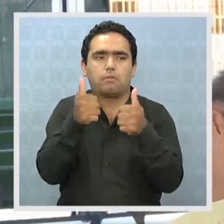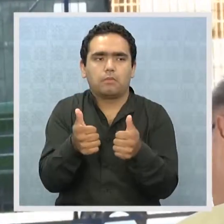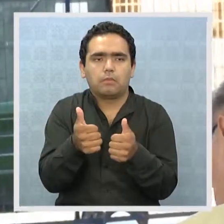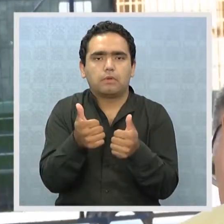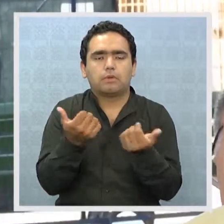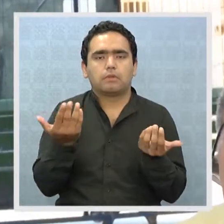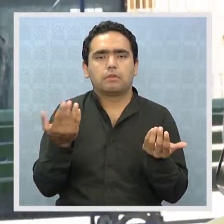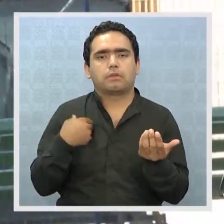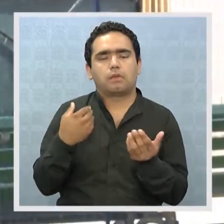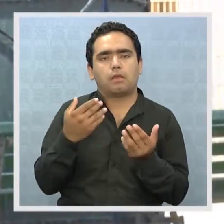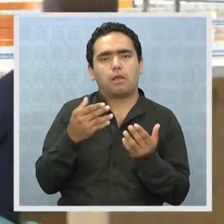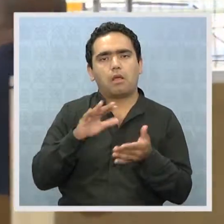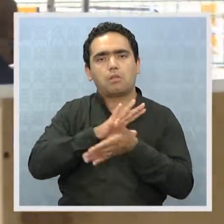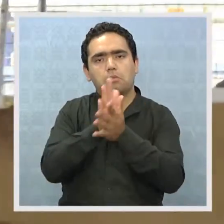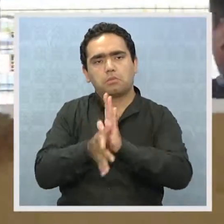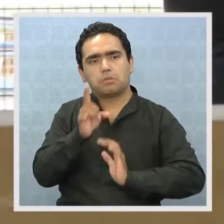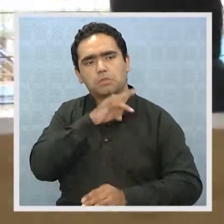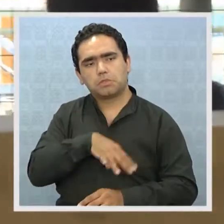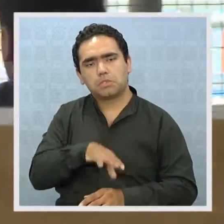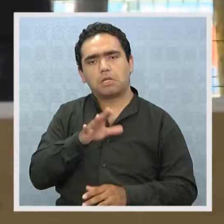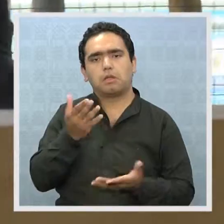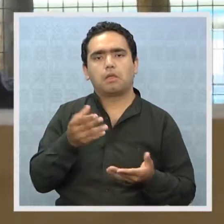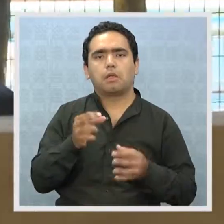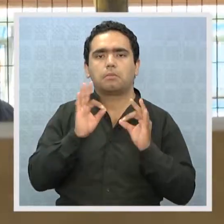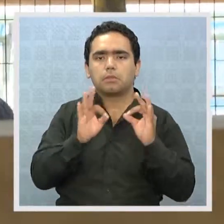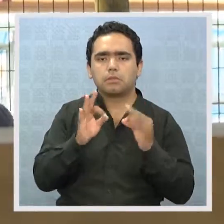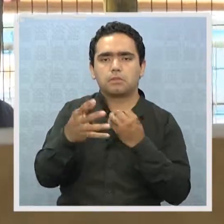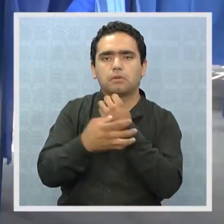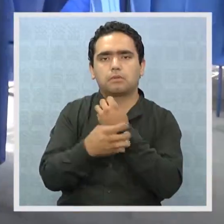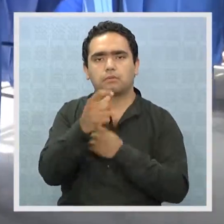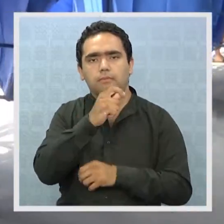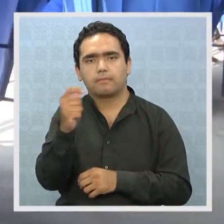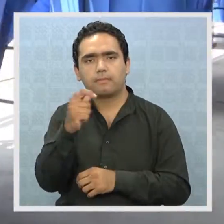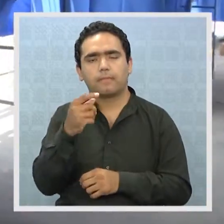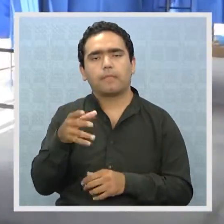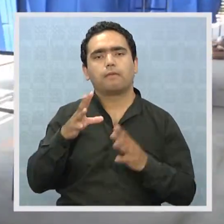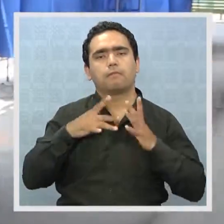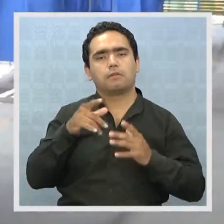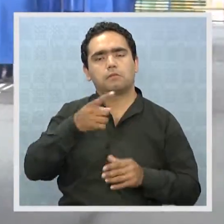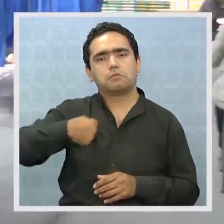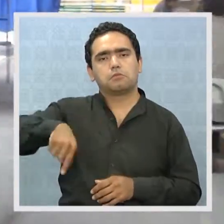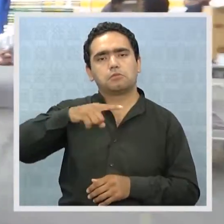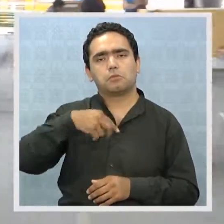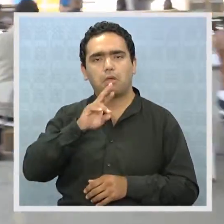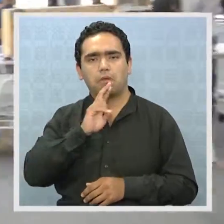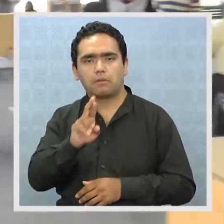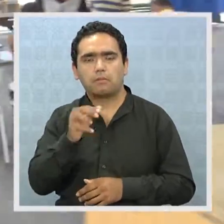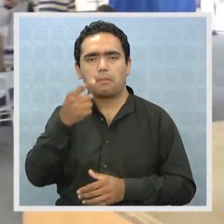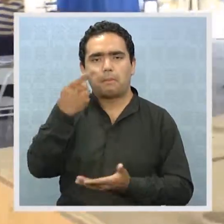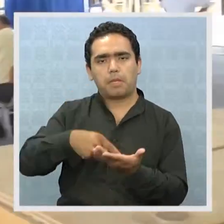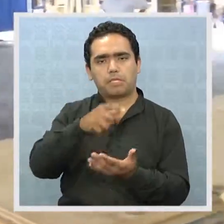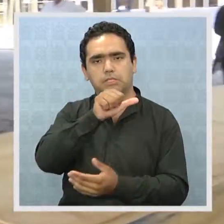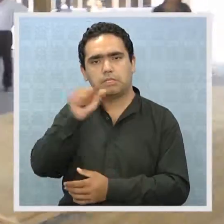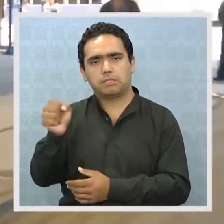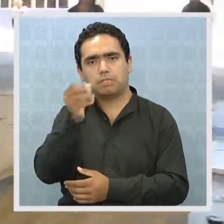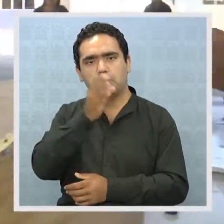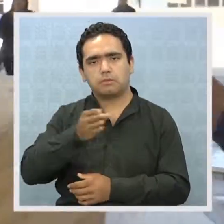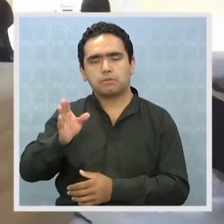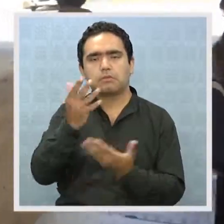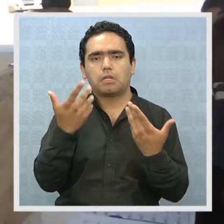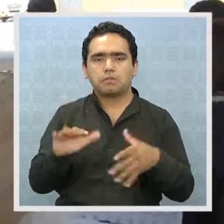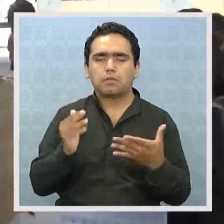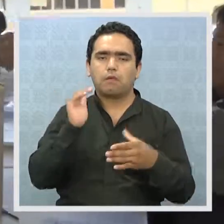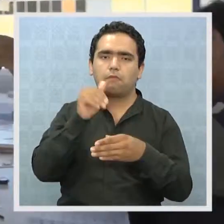primarias que han sido exitosos, que han movilizado al país y particularmente en nuestra región. Estamos muy contentos de los resultados. Más de 1.600 personas